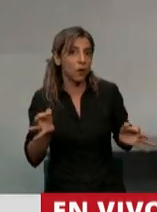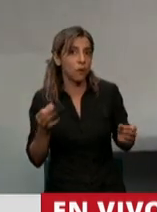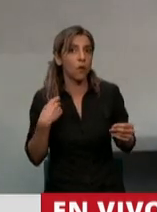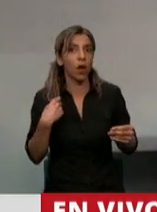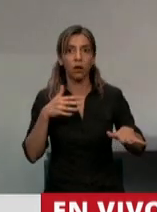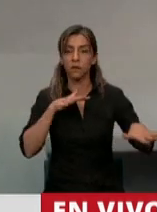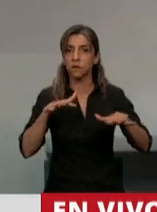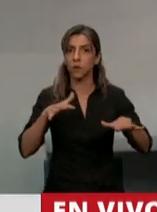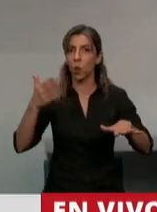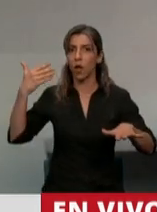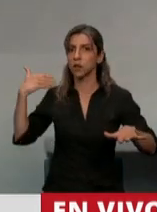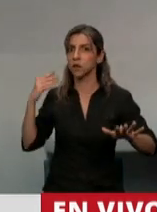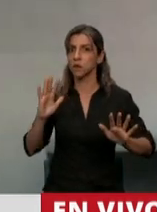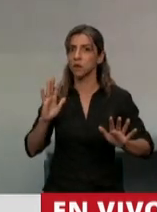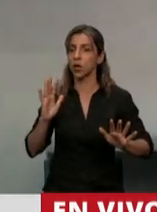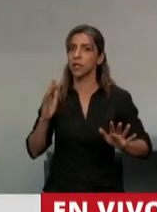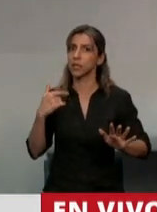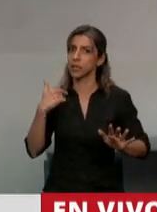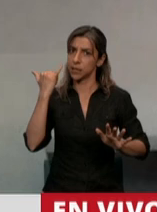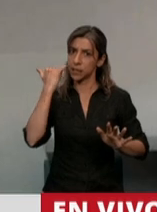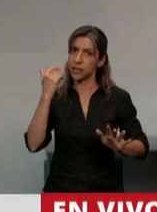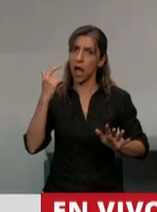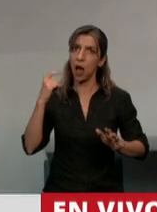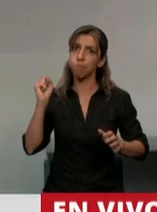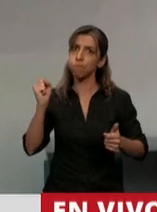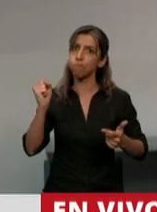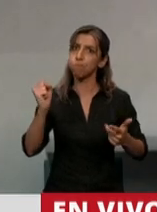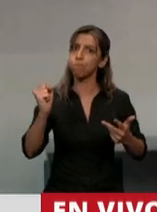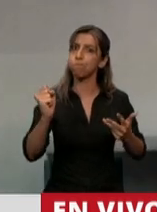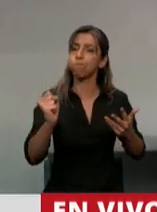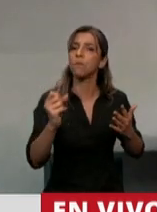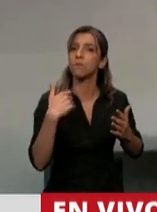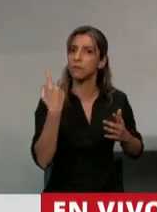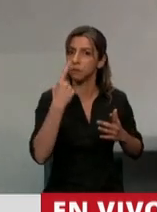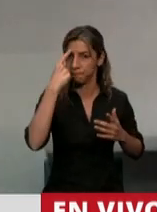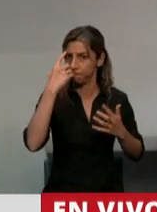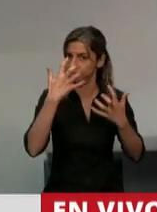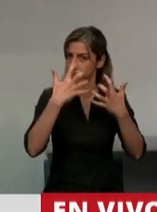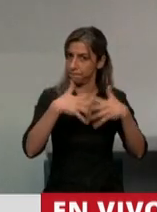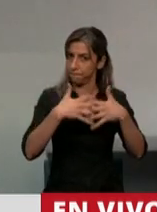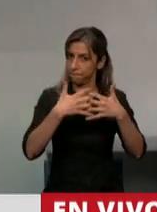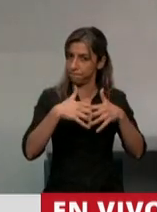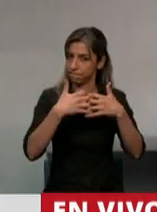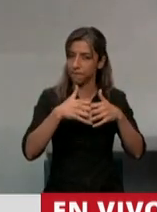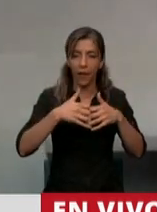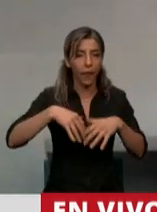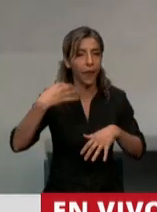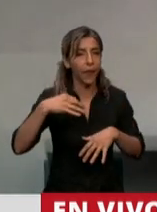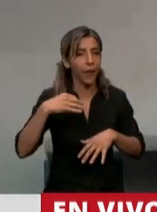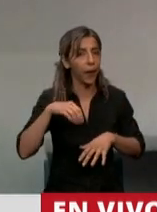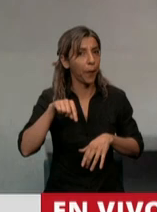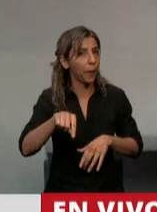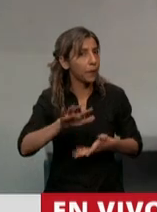nos tienen que llevar a la reflexión de que no podemos permitir ni tolerar este